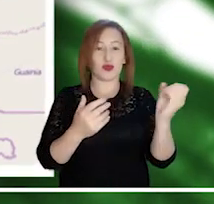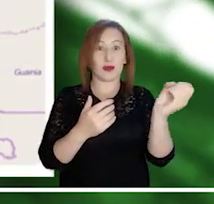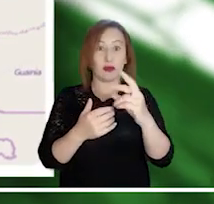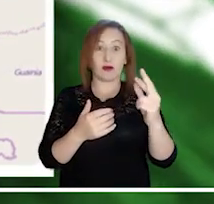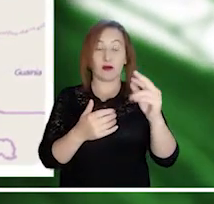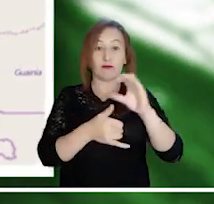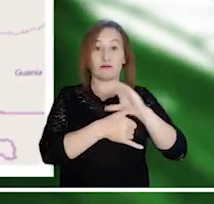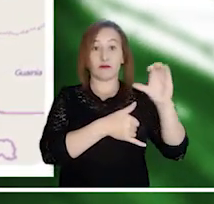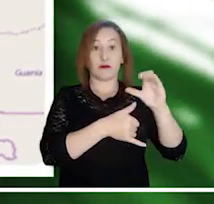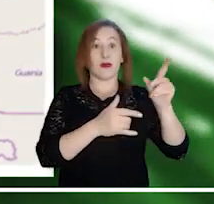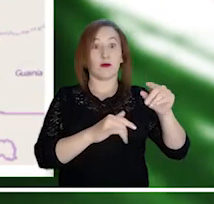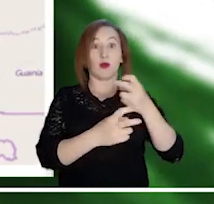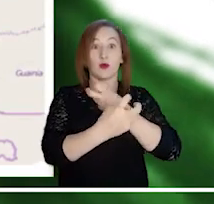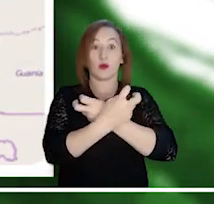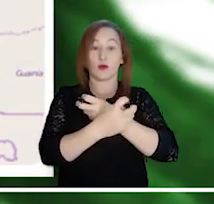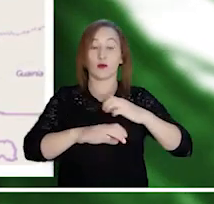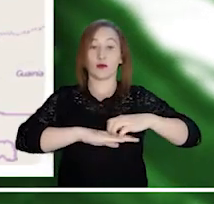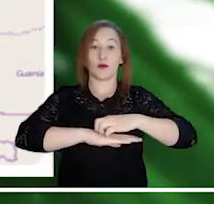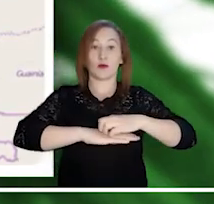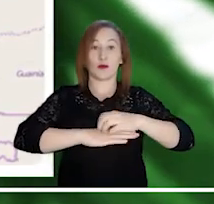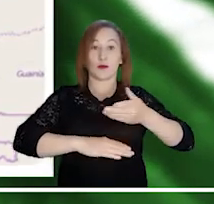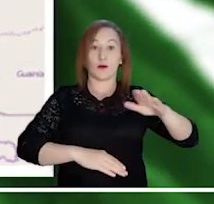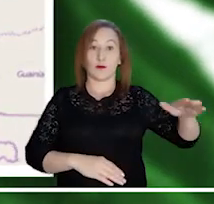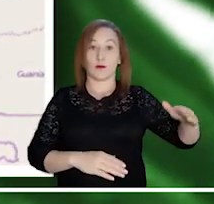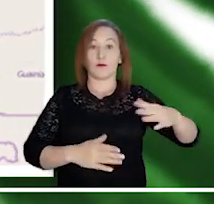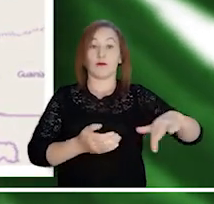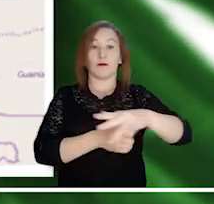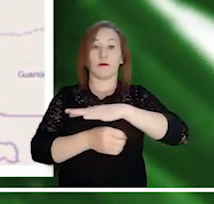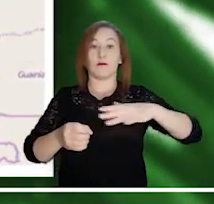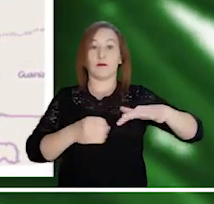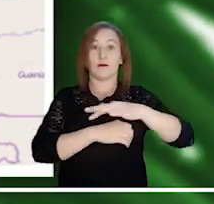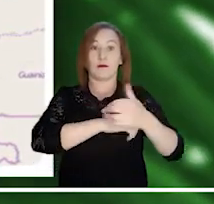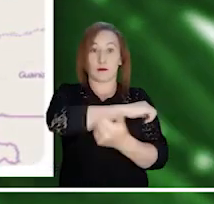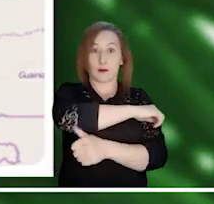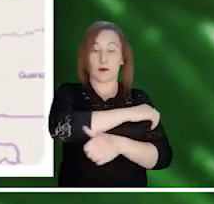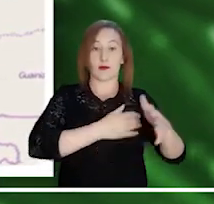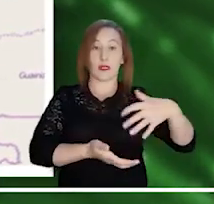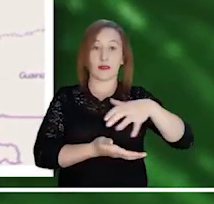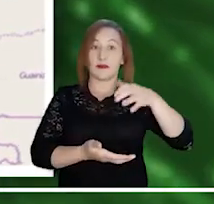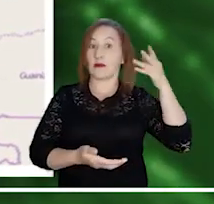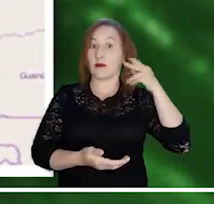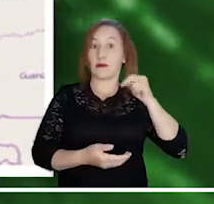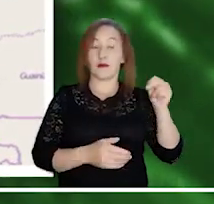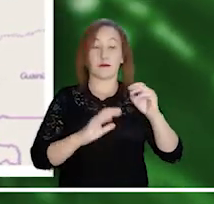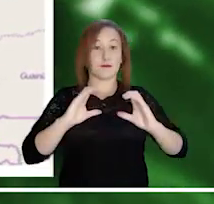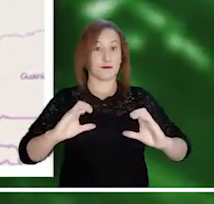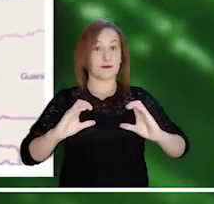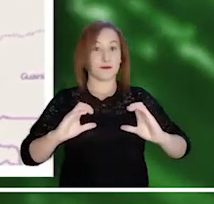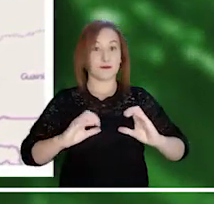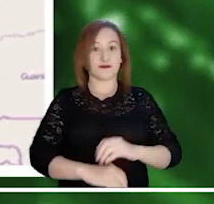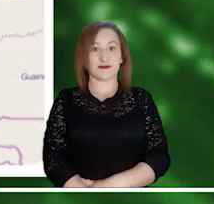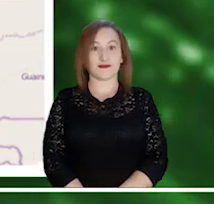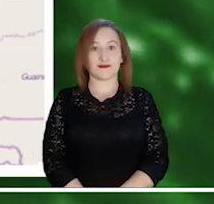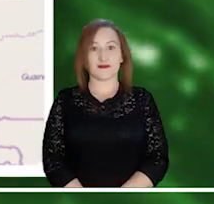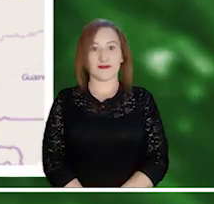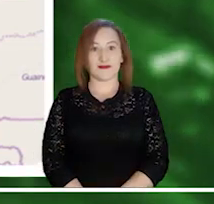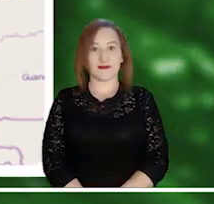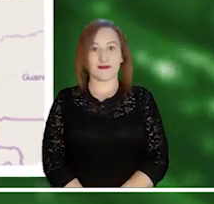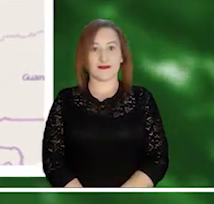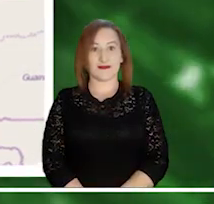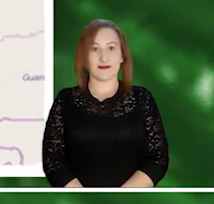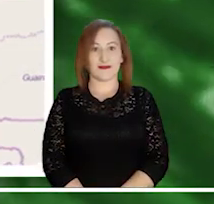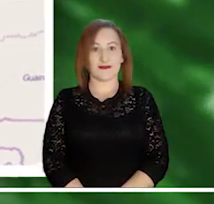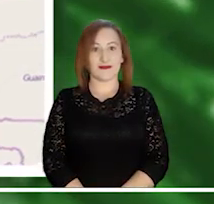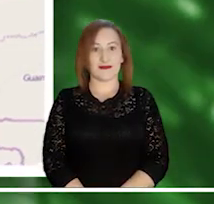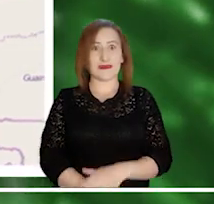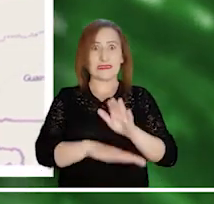probables incendios en algunos vectores de la Orinoquía y el Caribe, así como en Huila, Tolima, Antioquia, Cundinamarca, Boyacá, Los Santanderes